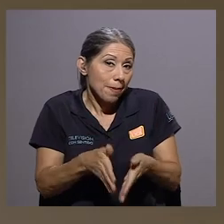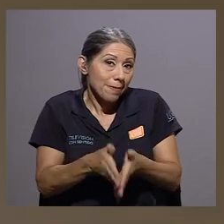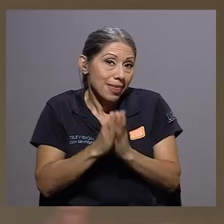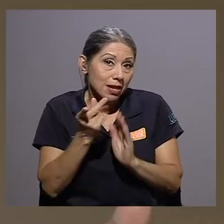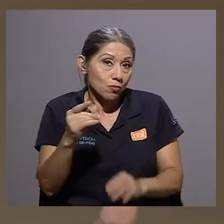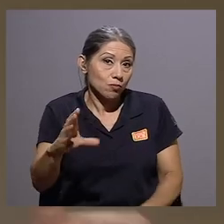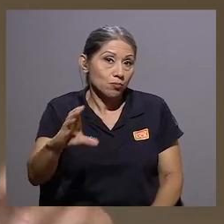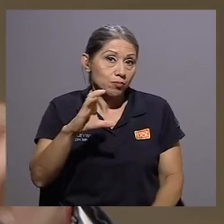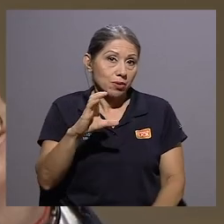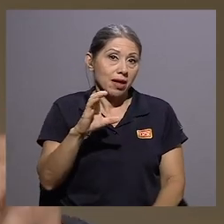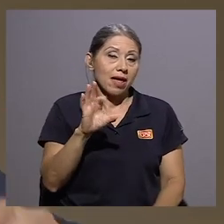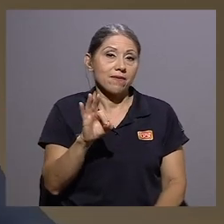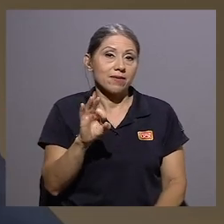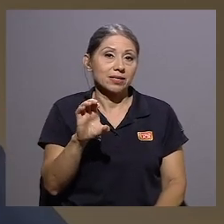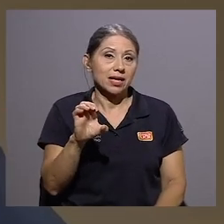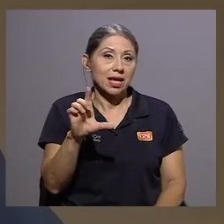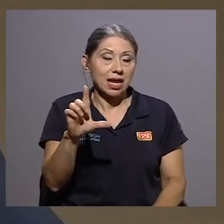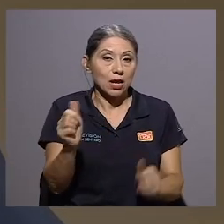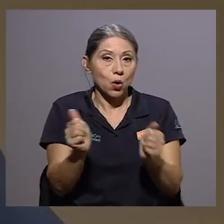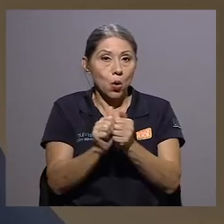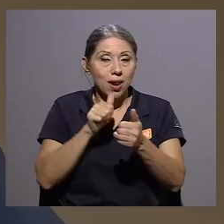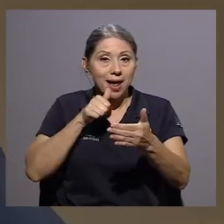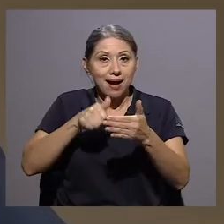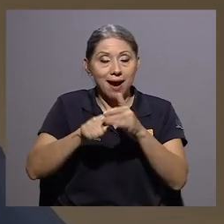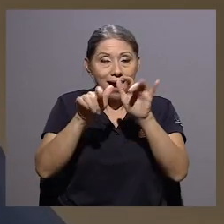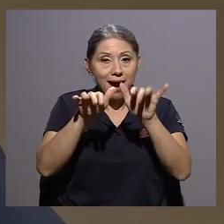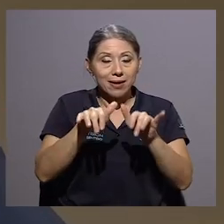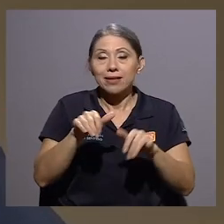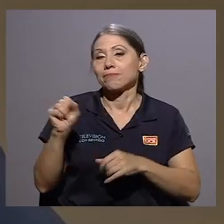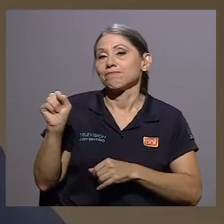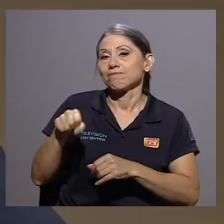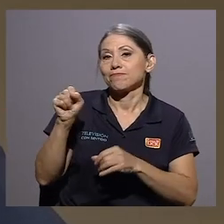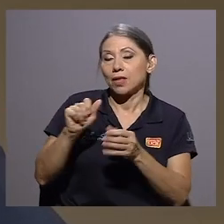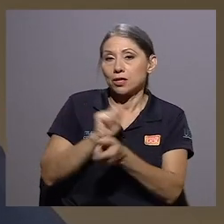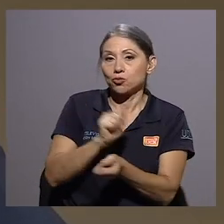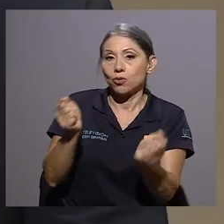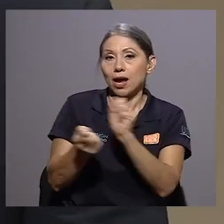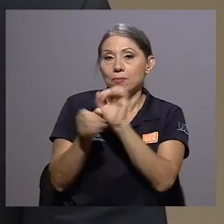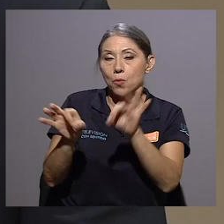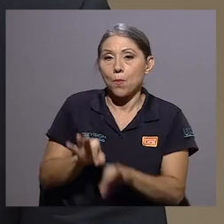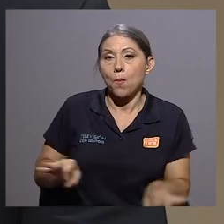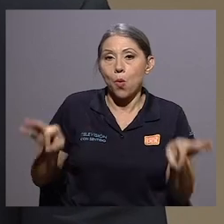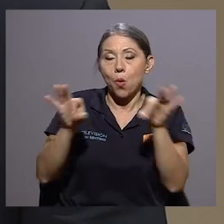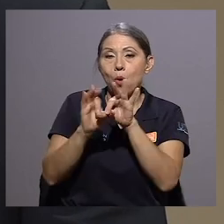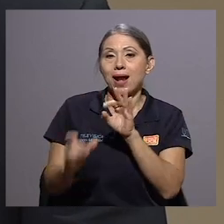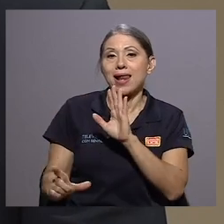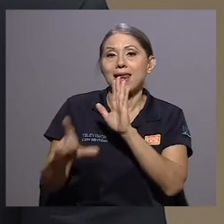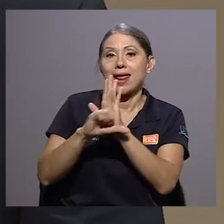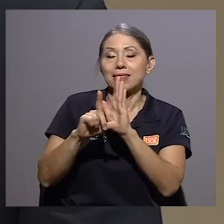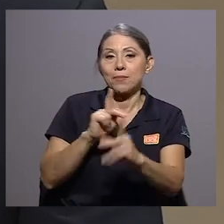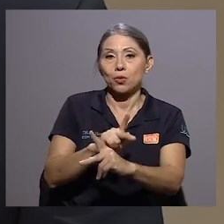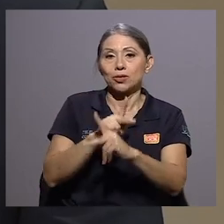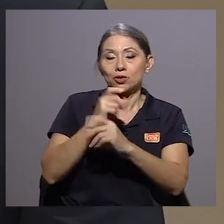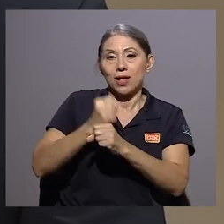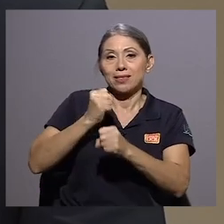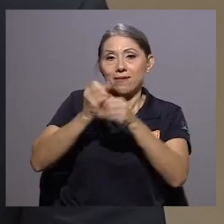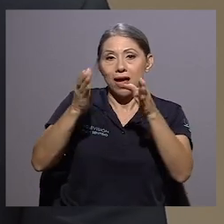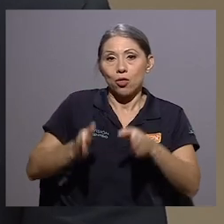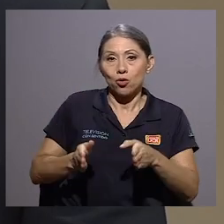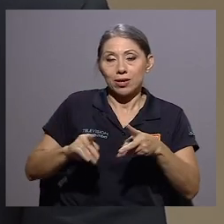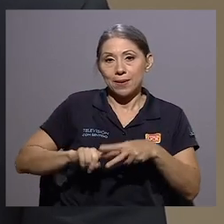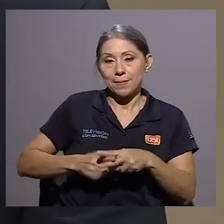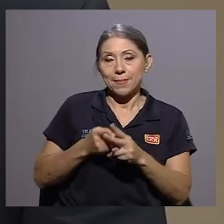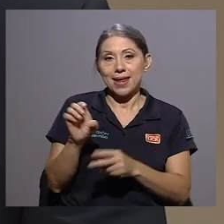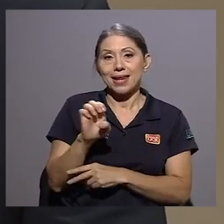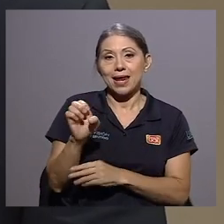Laboral con la carta de... Sí, este es un cambio importante que se le hizo a la Ley de Protección al Trabajador que entró a regir en Costa